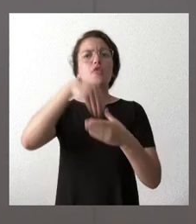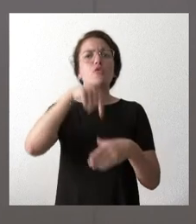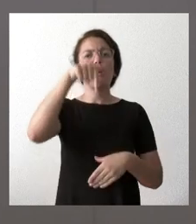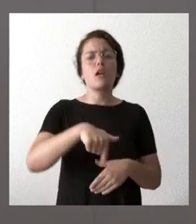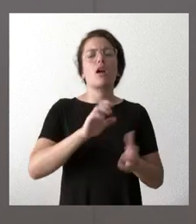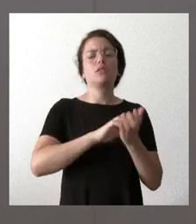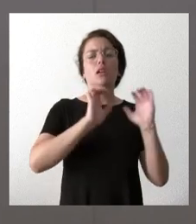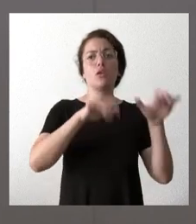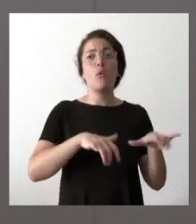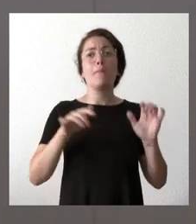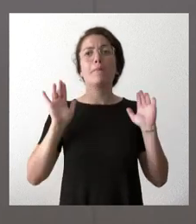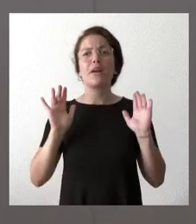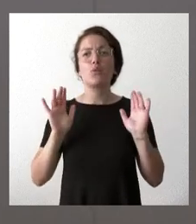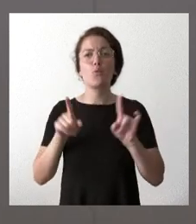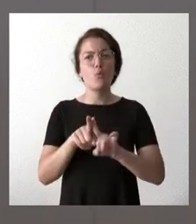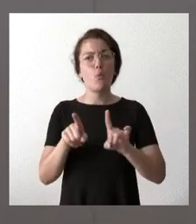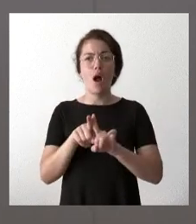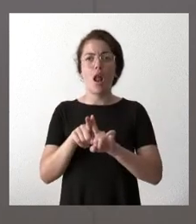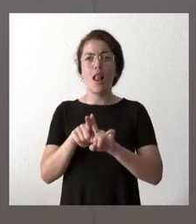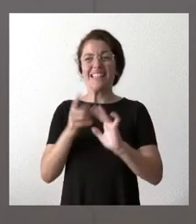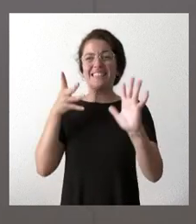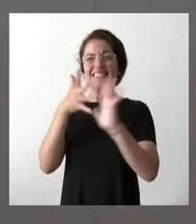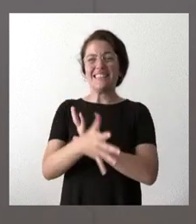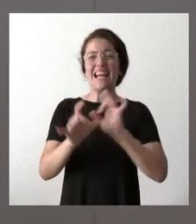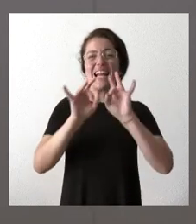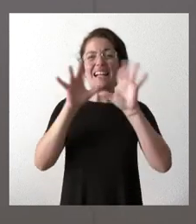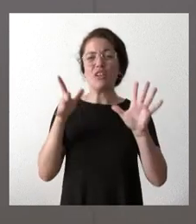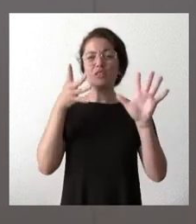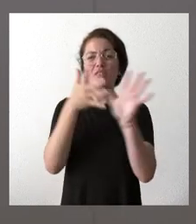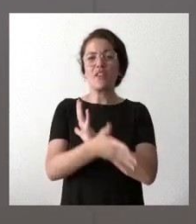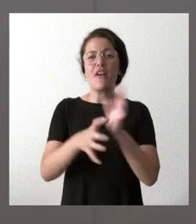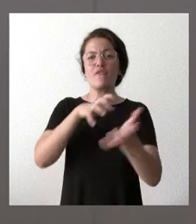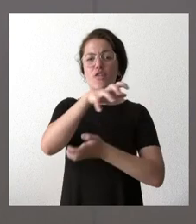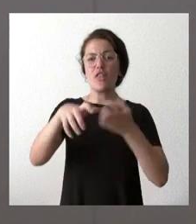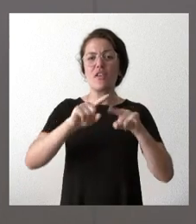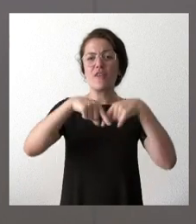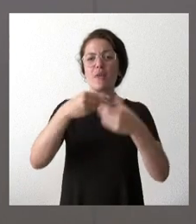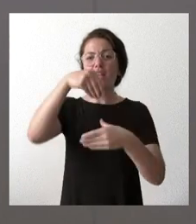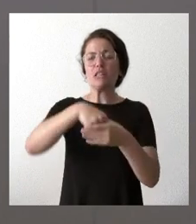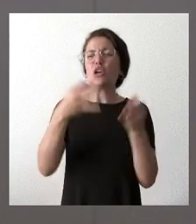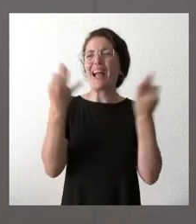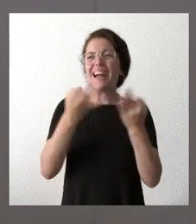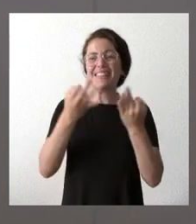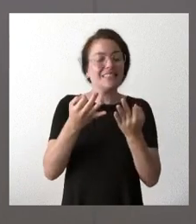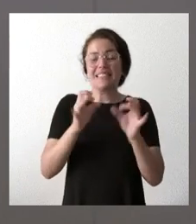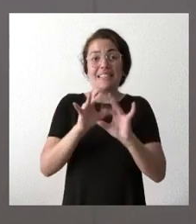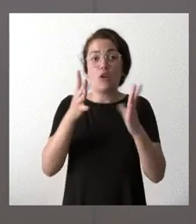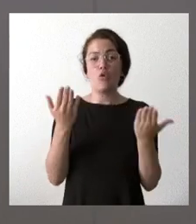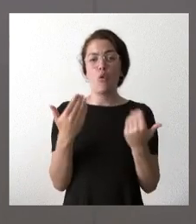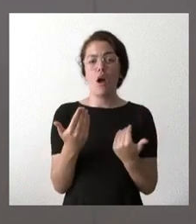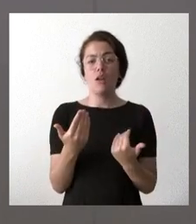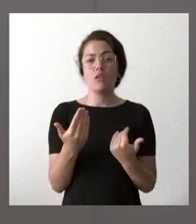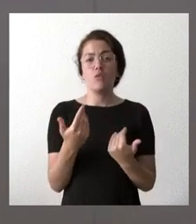como tal no existe la definición clara de qué se puede entender por este tipo de violencia cuando computar un caso de estas